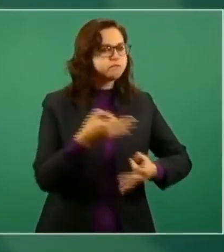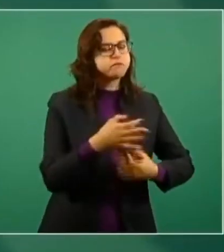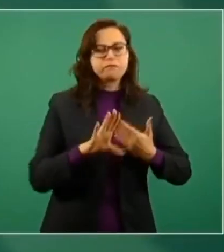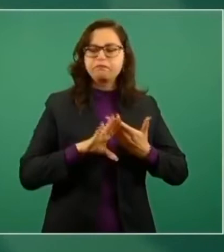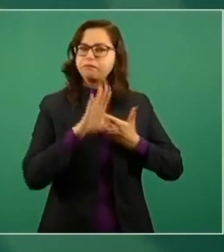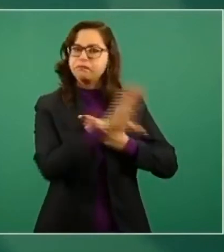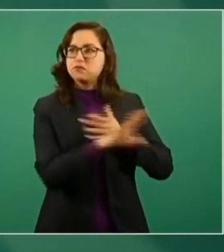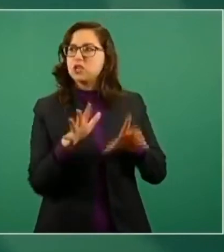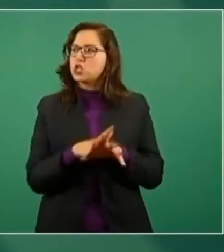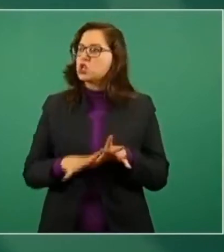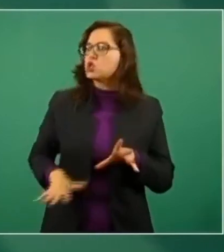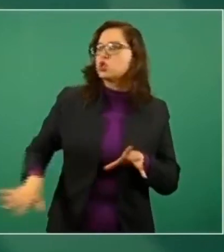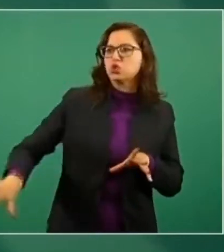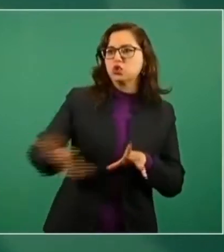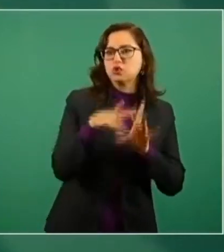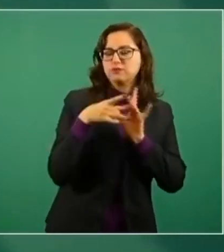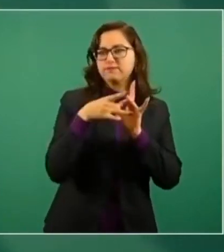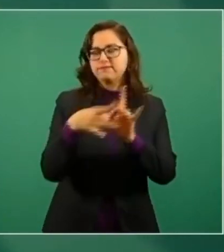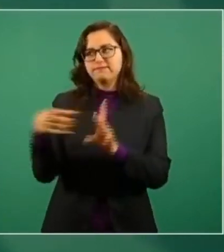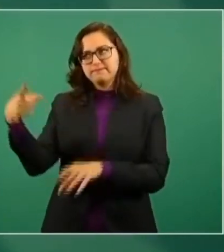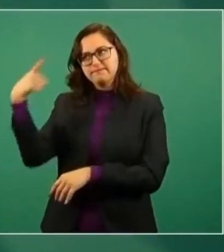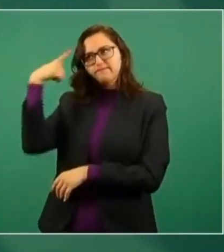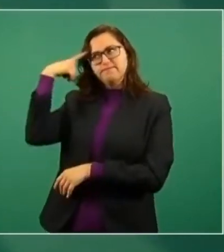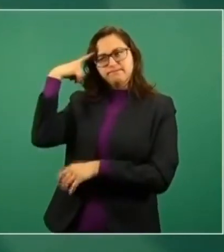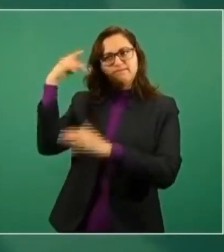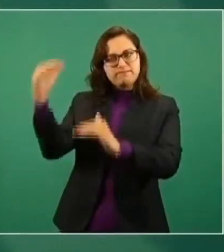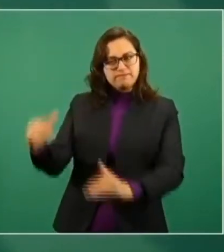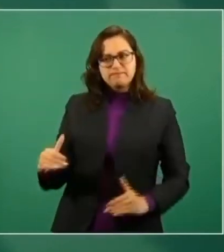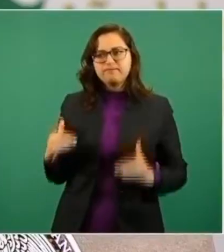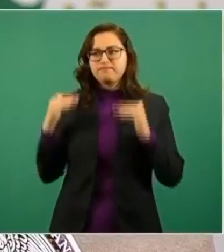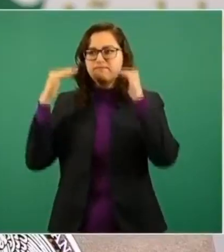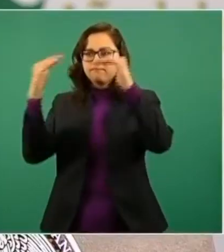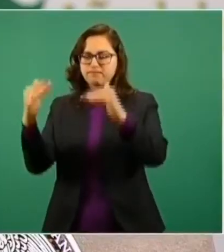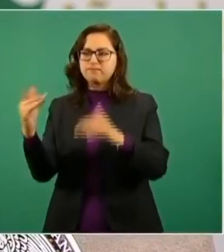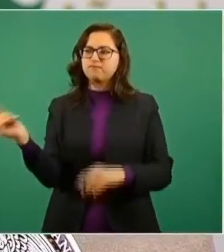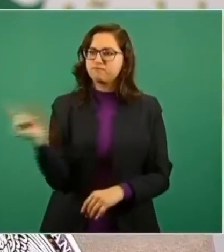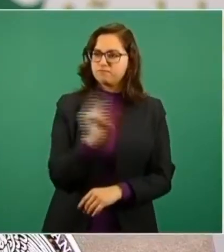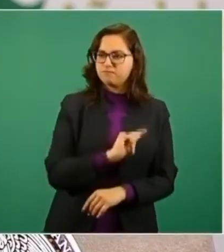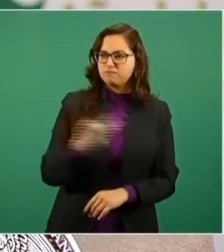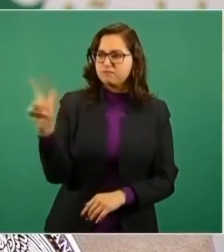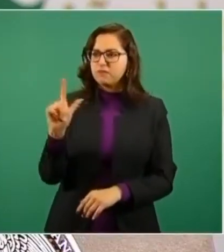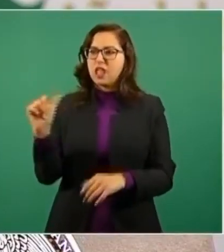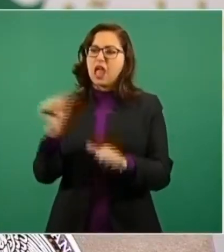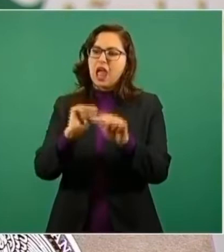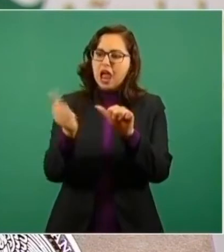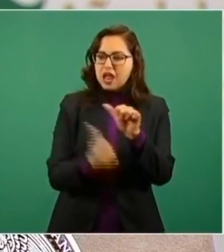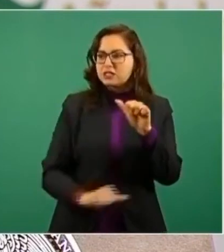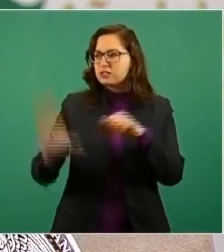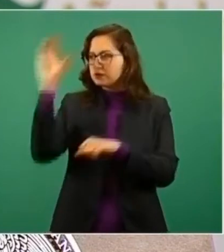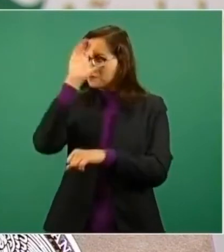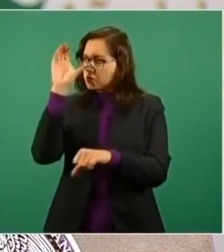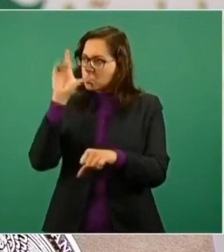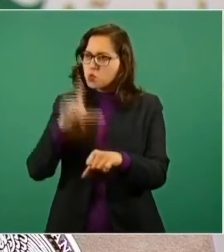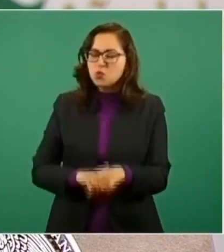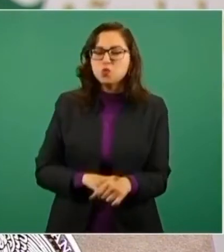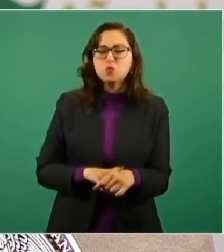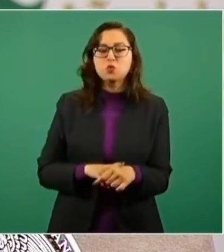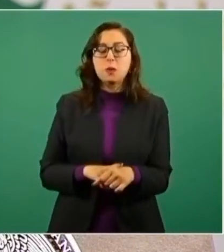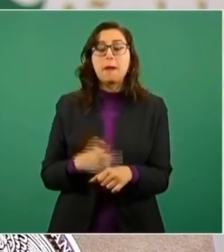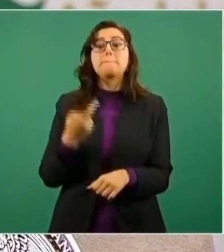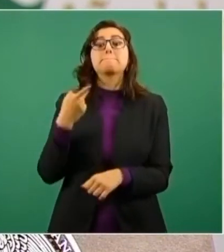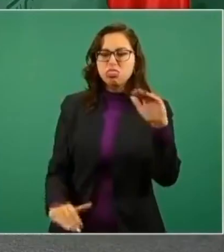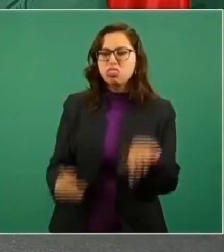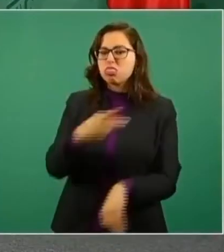representante de México en su país, se espera que esta semana las comisiones del Senado y el Pleno de esa Cámara Legislativa aprueben la